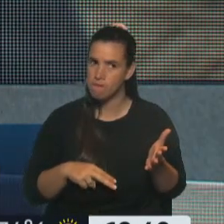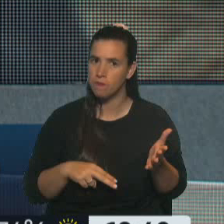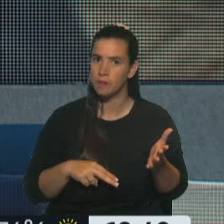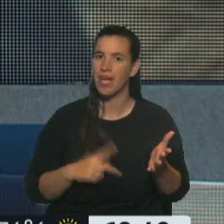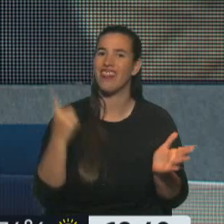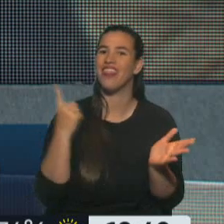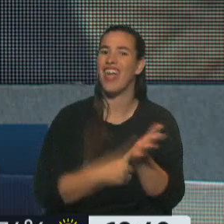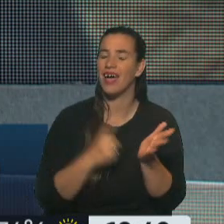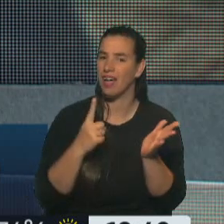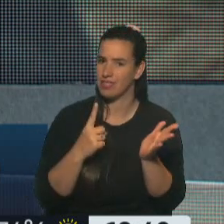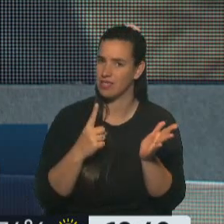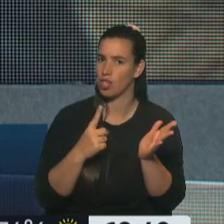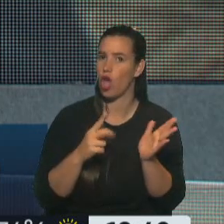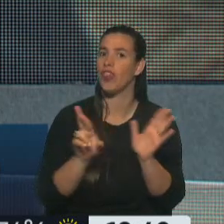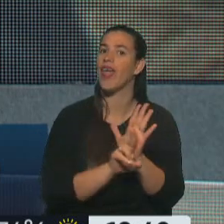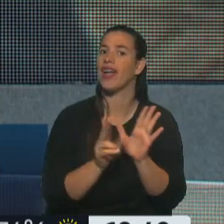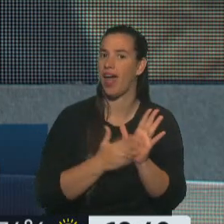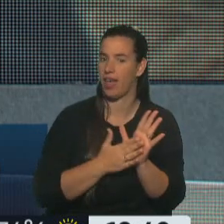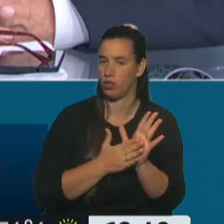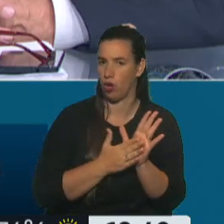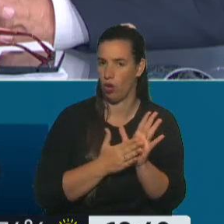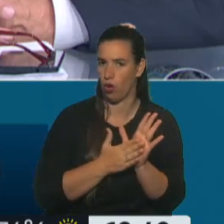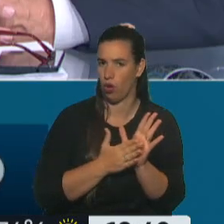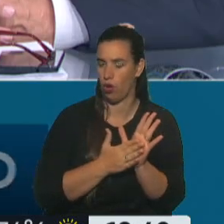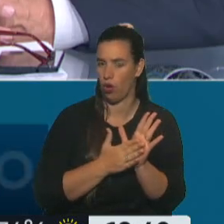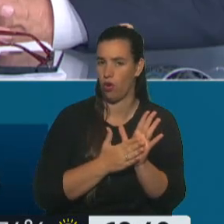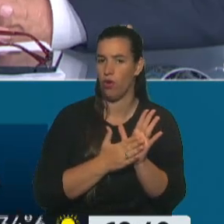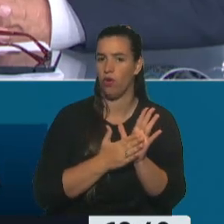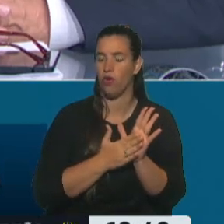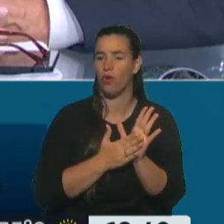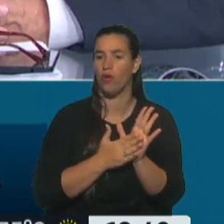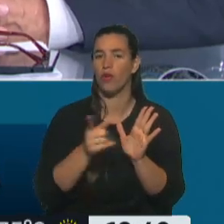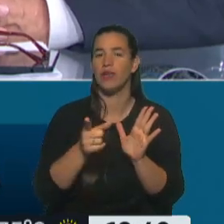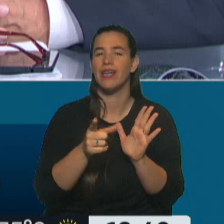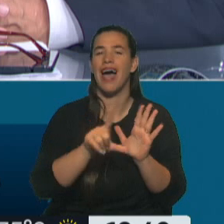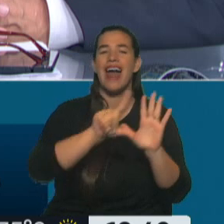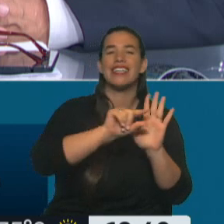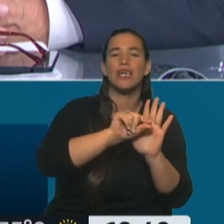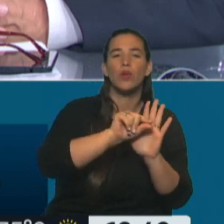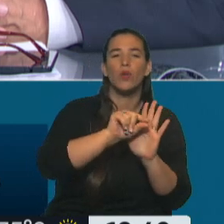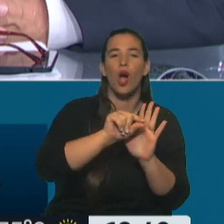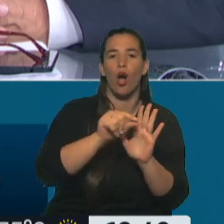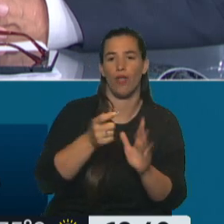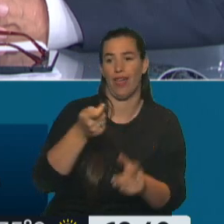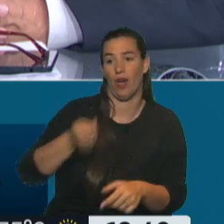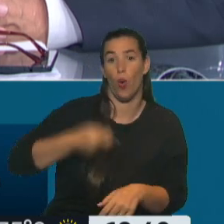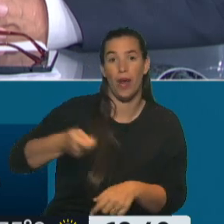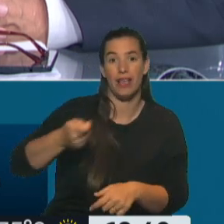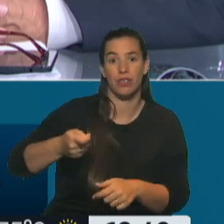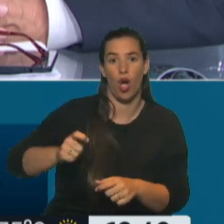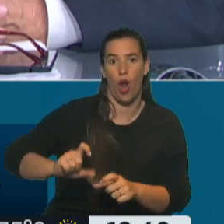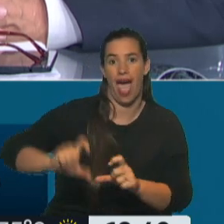decreto... Sí, deroga el artículo que hablaba de la movilidad jubilatoria. Va a ser por decreto.